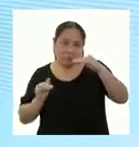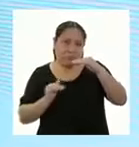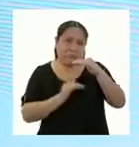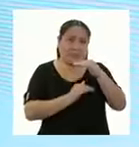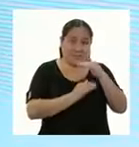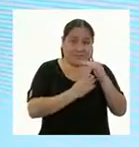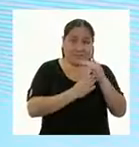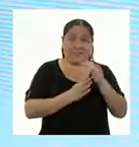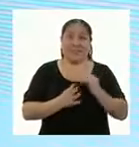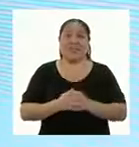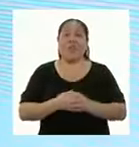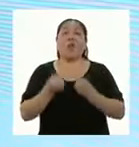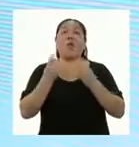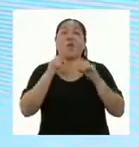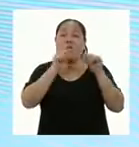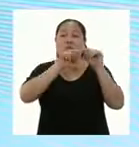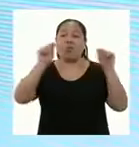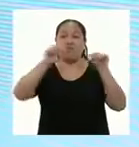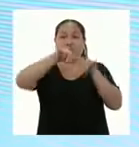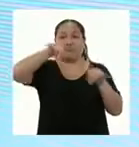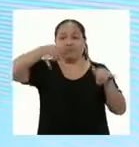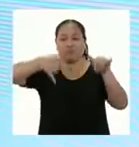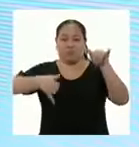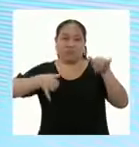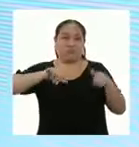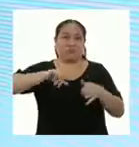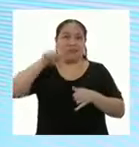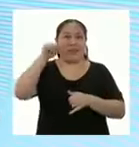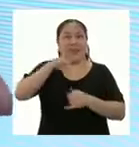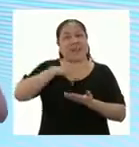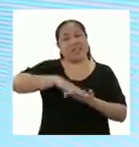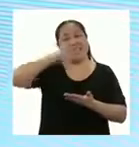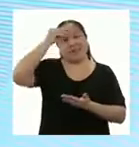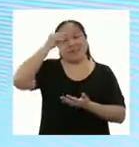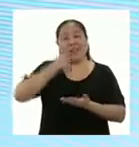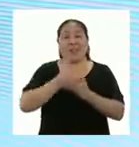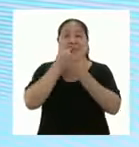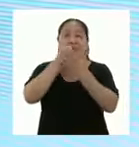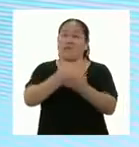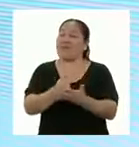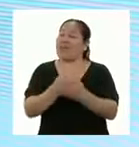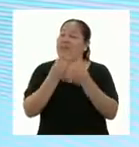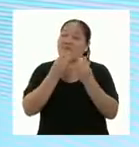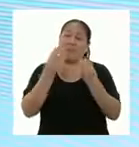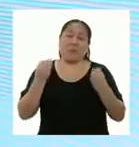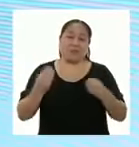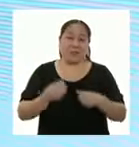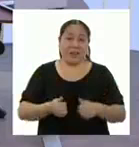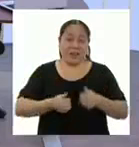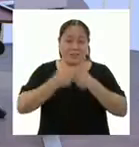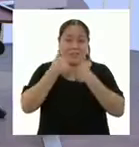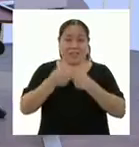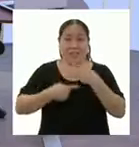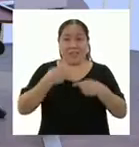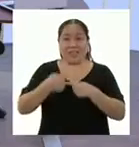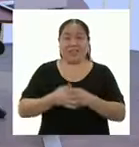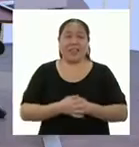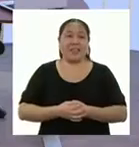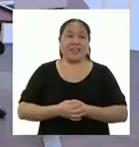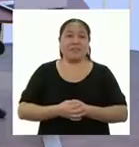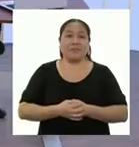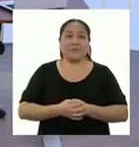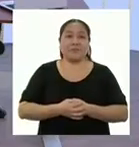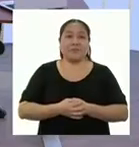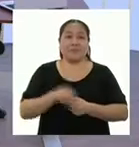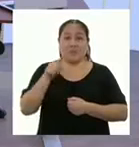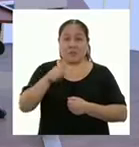compuestas. Presten mucha atención porque este aprendizaje les va a ser súper útil en situaciones muy cotidianas. Y es que si